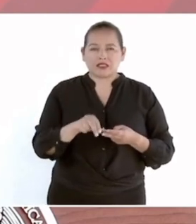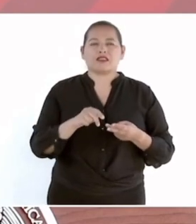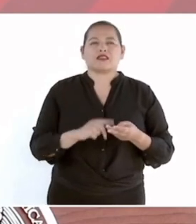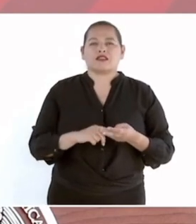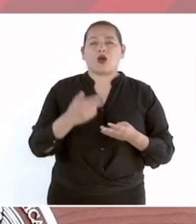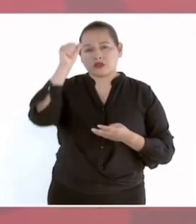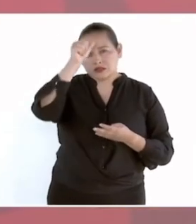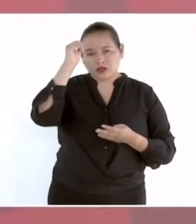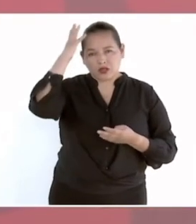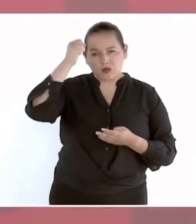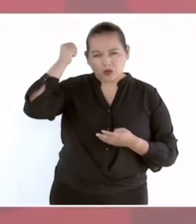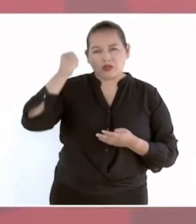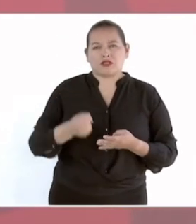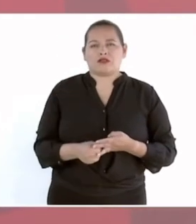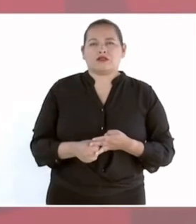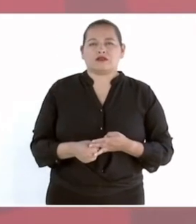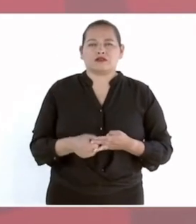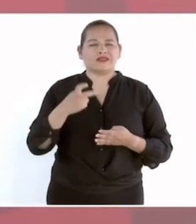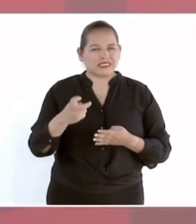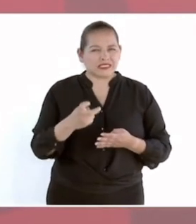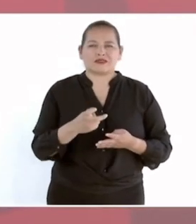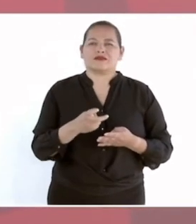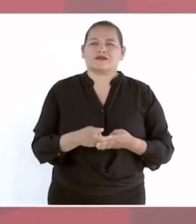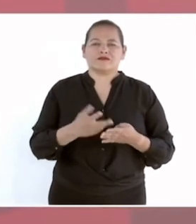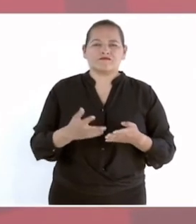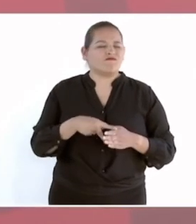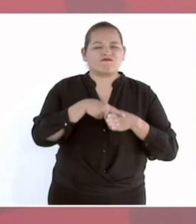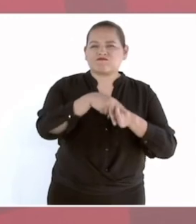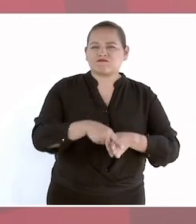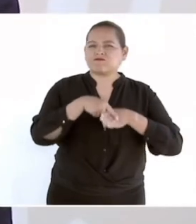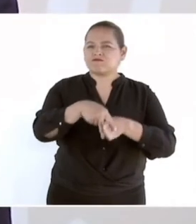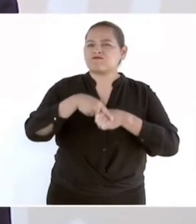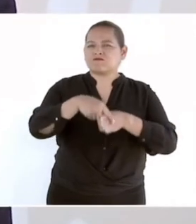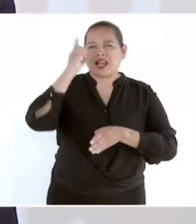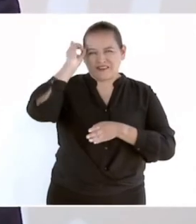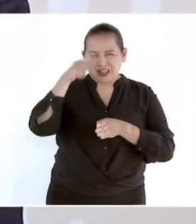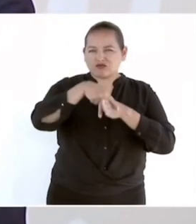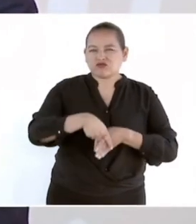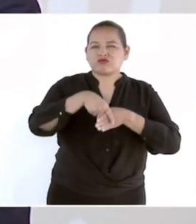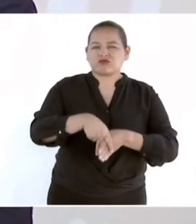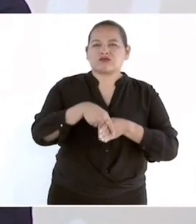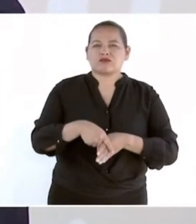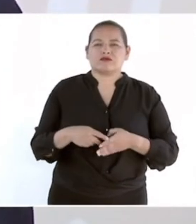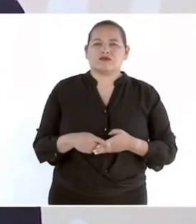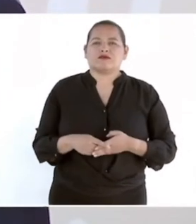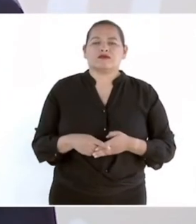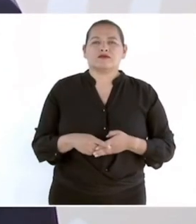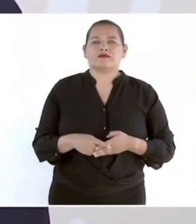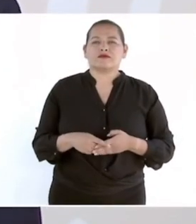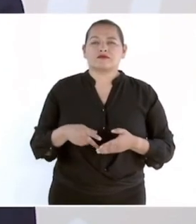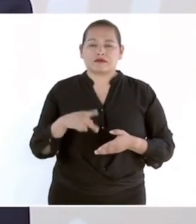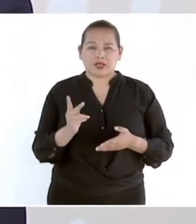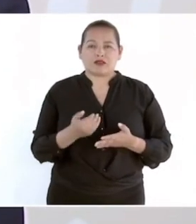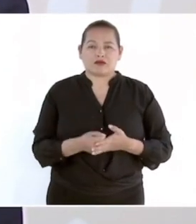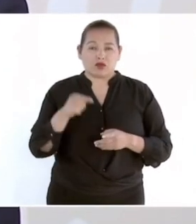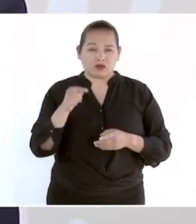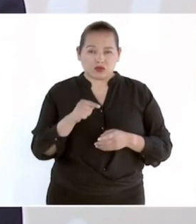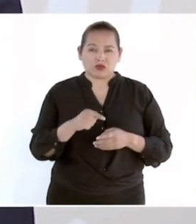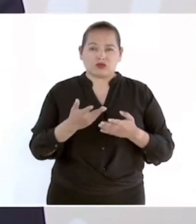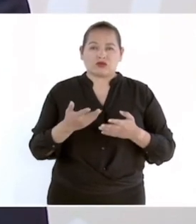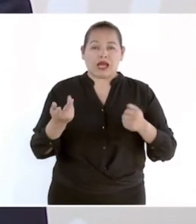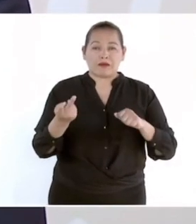me digo todos esos fueron próceres a caballo pero si tú pasas un día a la historia Benito Pablo